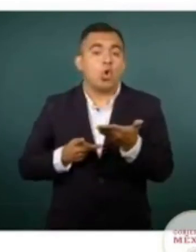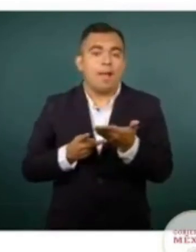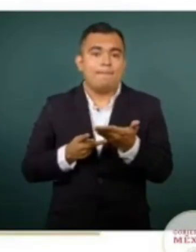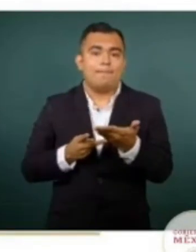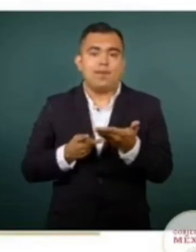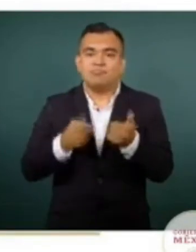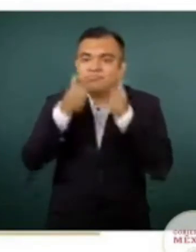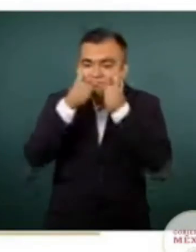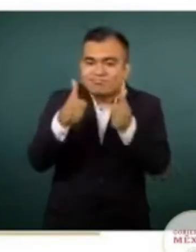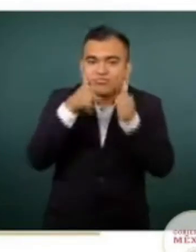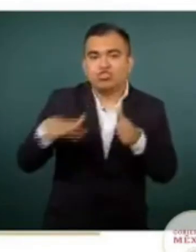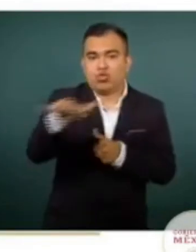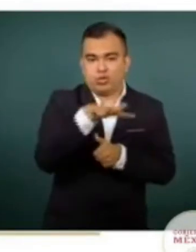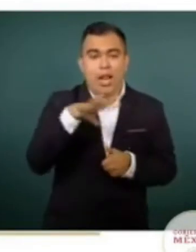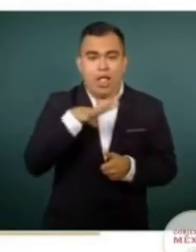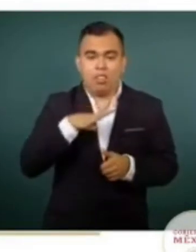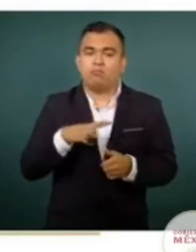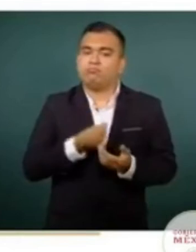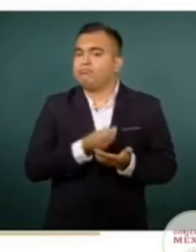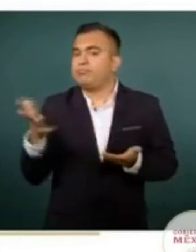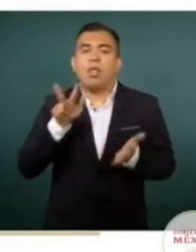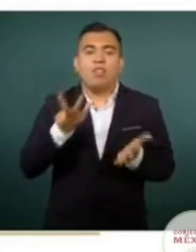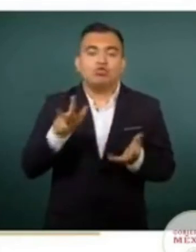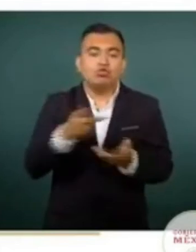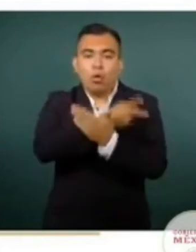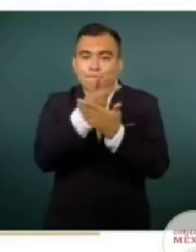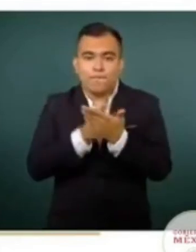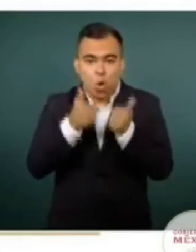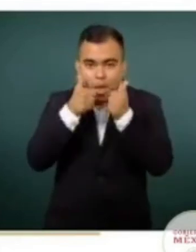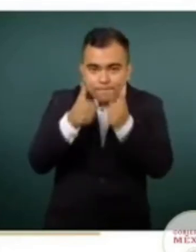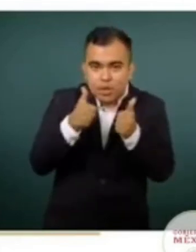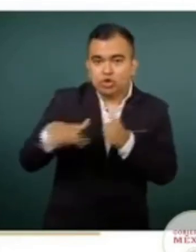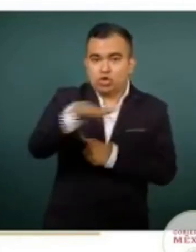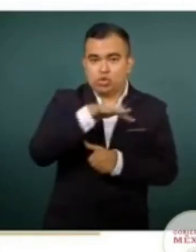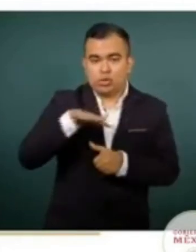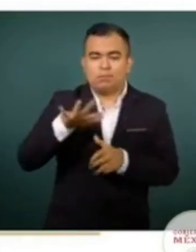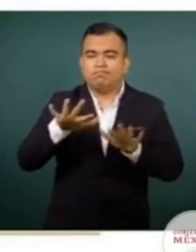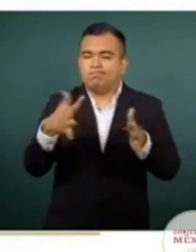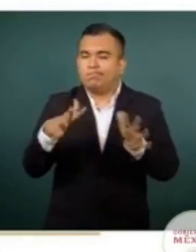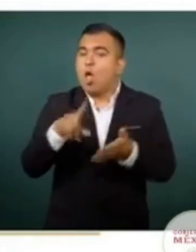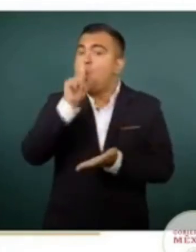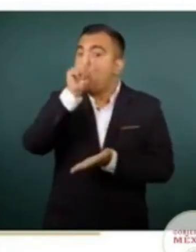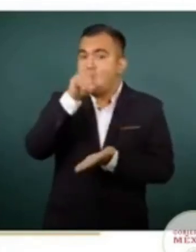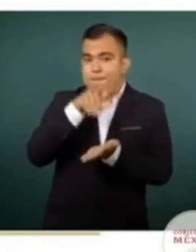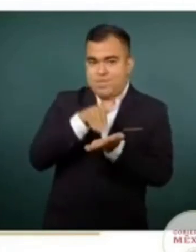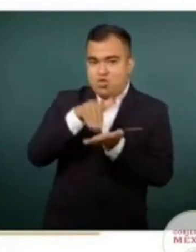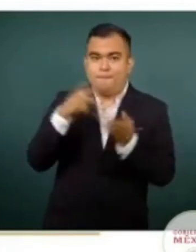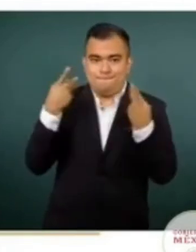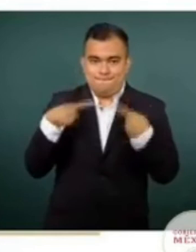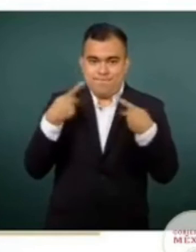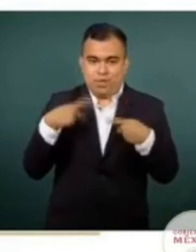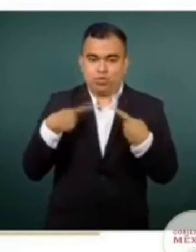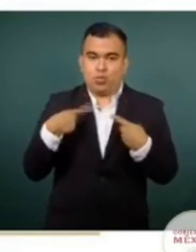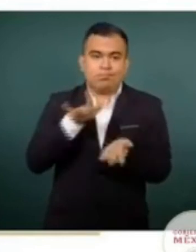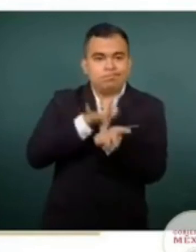son 18 programas en los cuales tenemos más de un millón de beneficiarios, haciendo